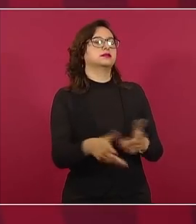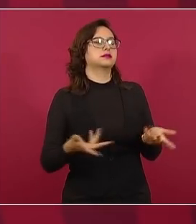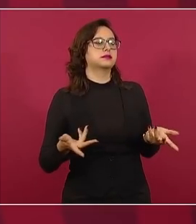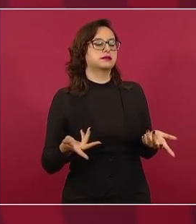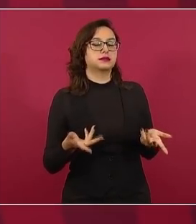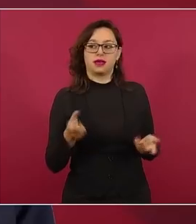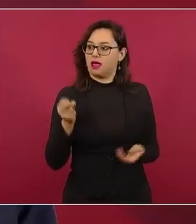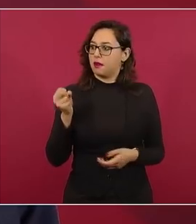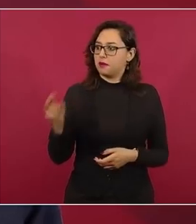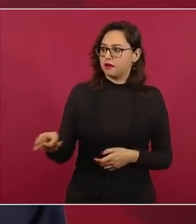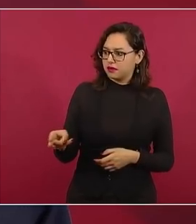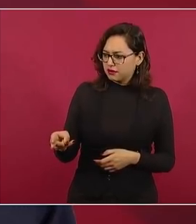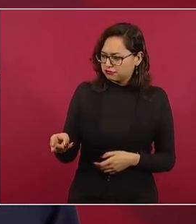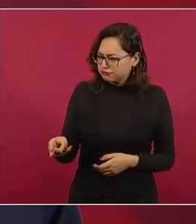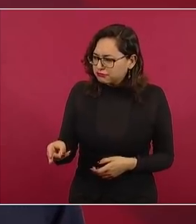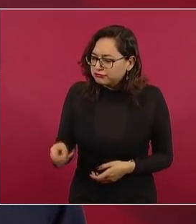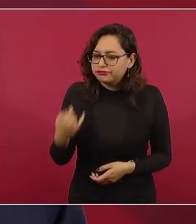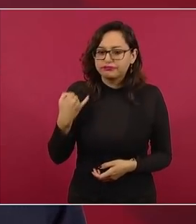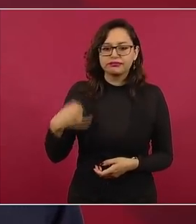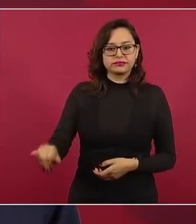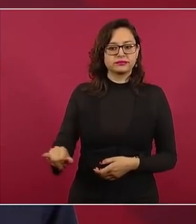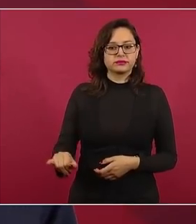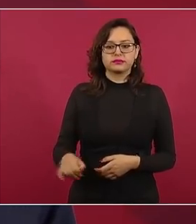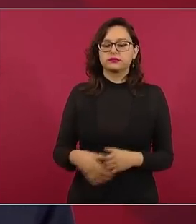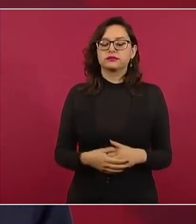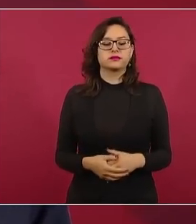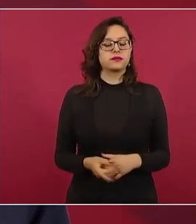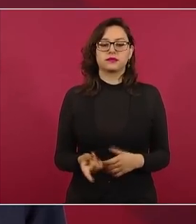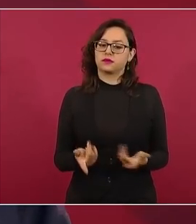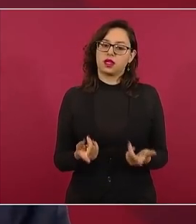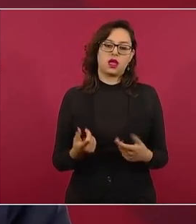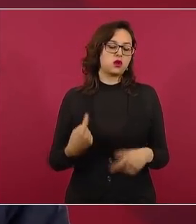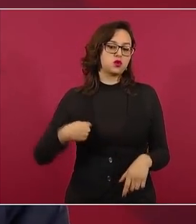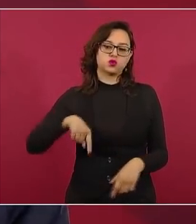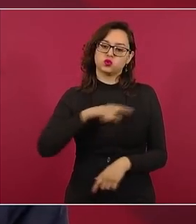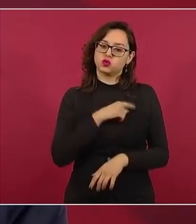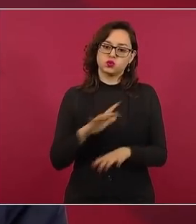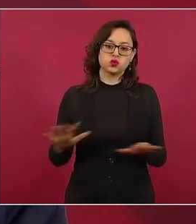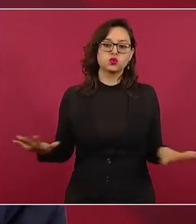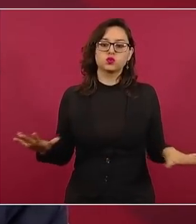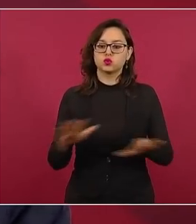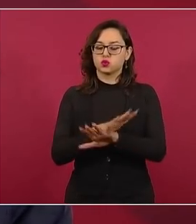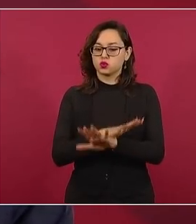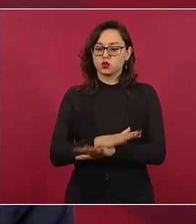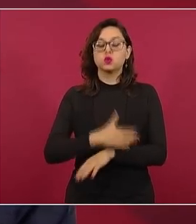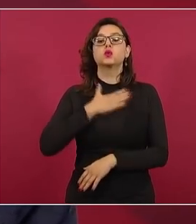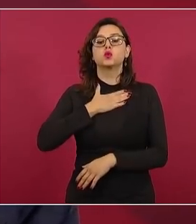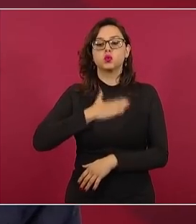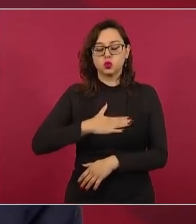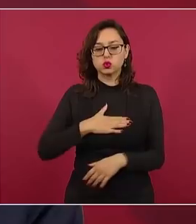Entonces, eso ya cambió y nosotros no vamos a cometer ninguna injusticia